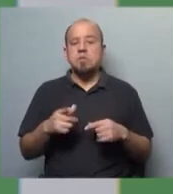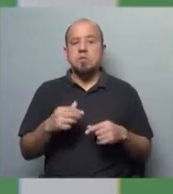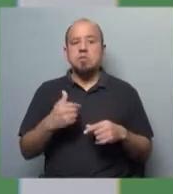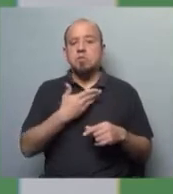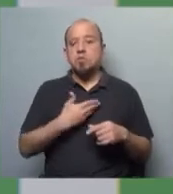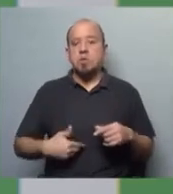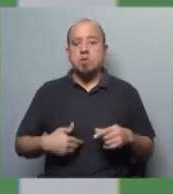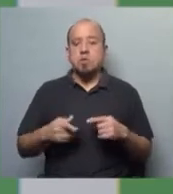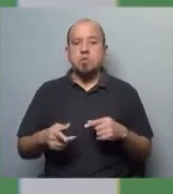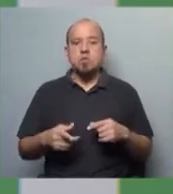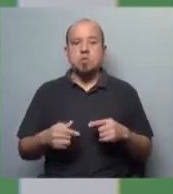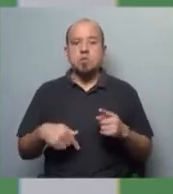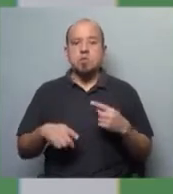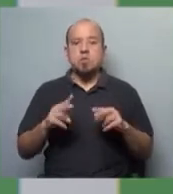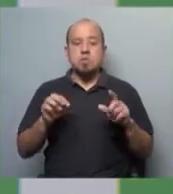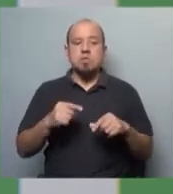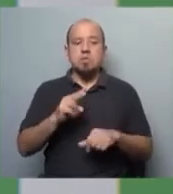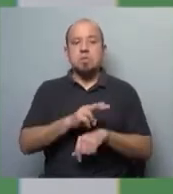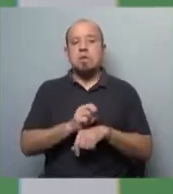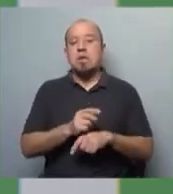conservadores que tomaron medidas de ajuste fiscal